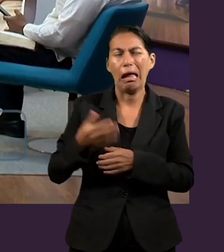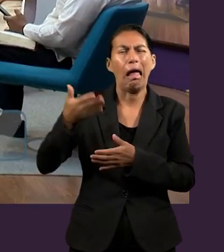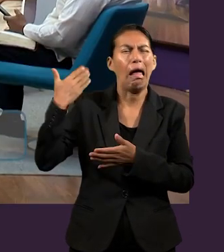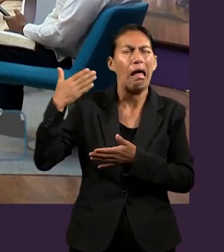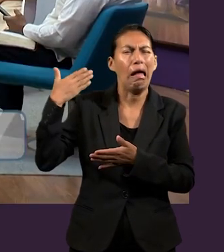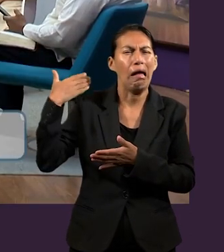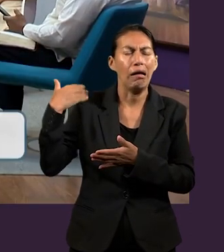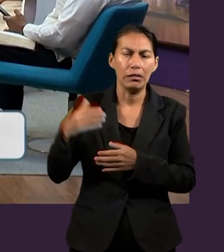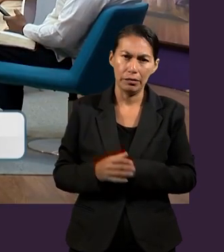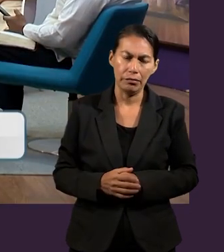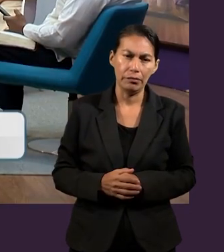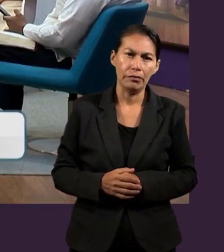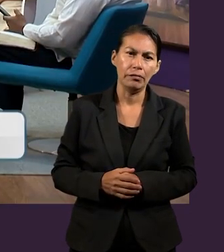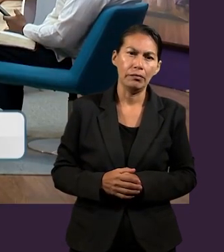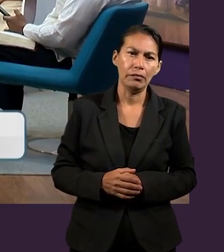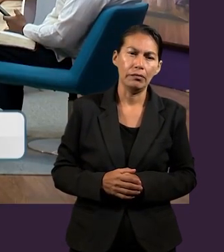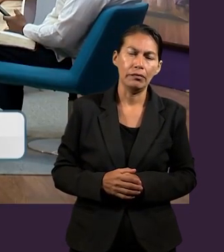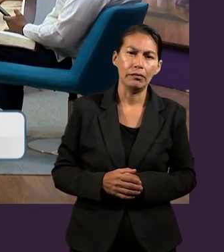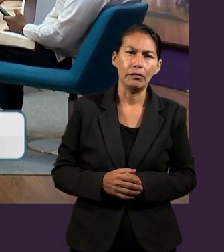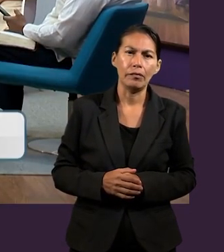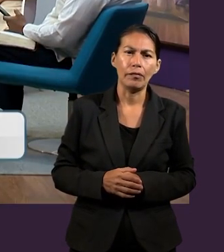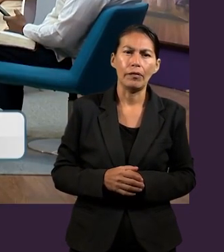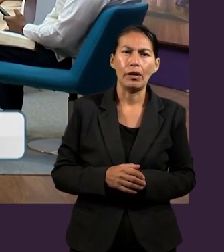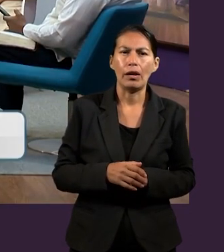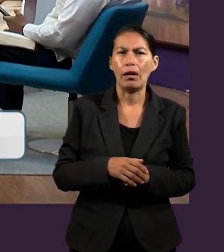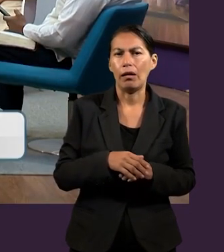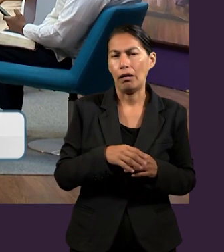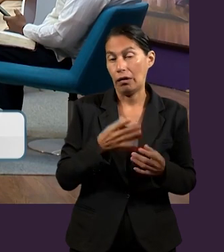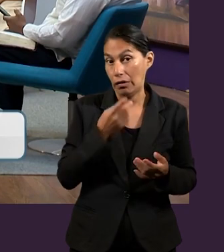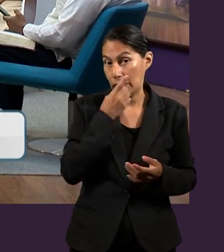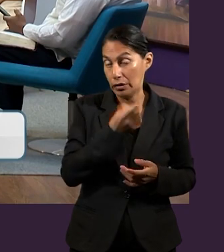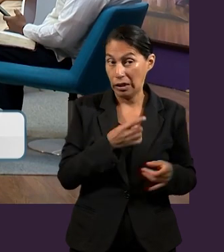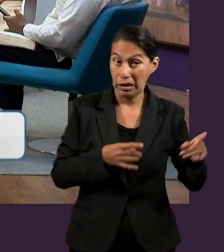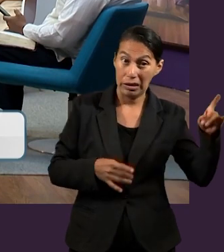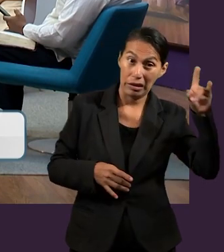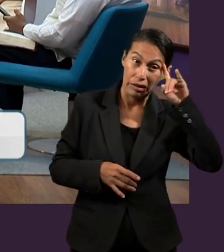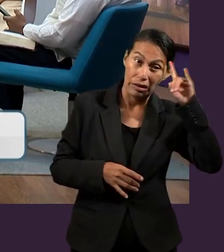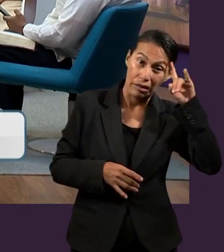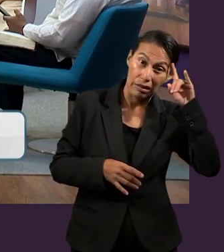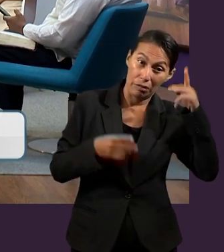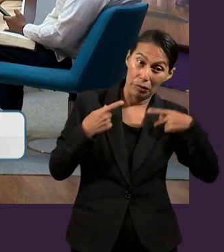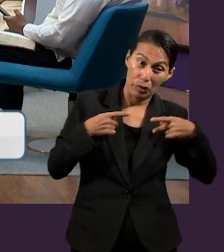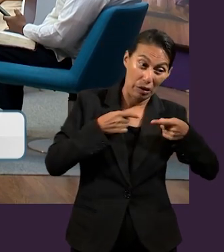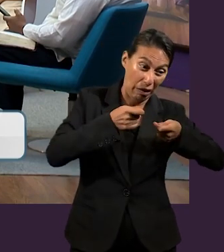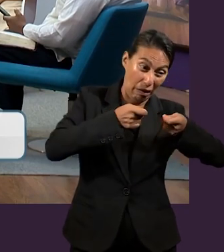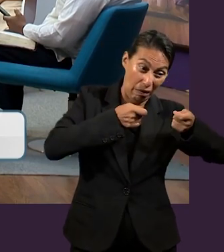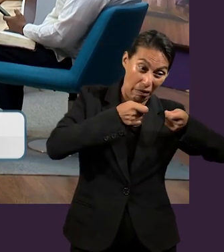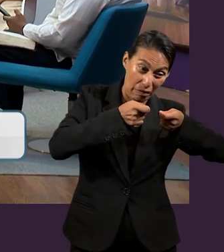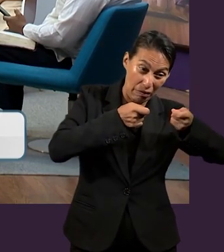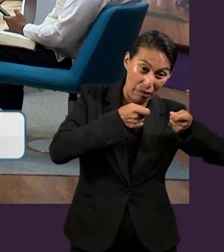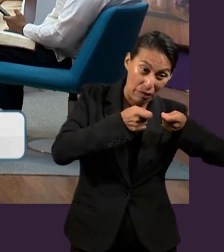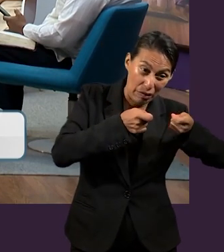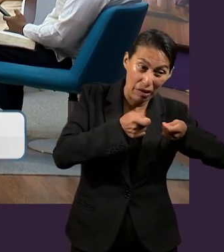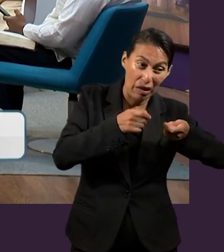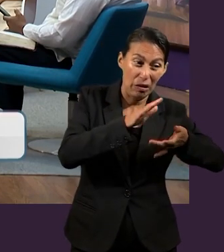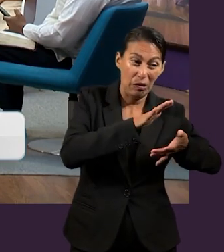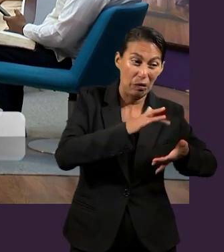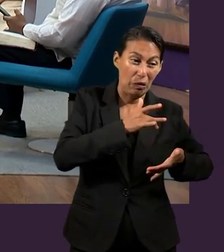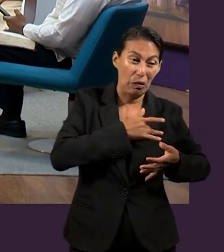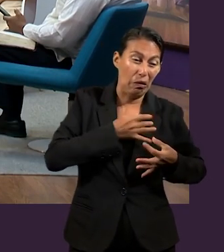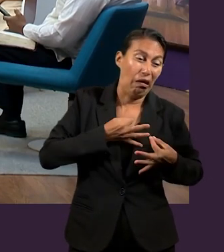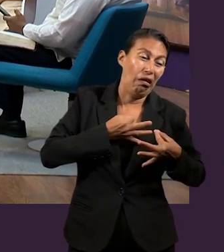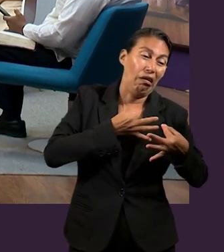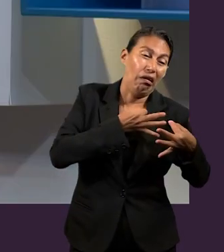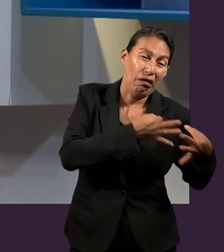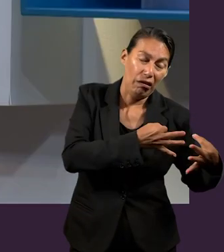Dice, por ejemplo, una de las secciones que en otro tiempo Satanás dominaba al ser humano, domina el corazón de